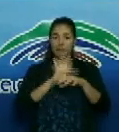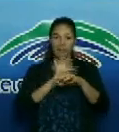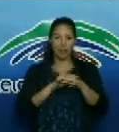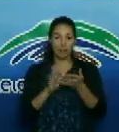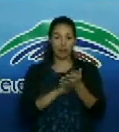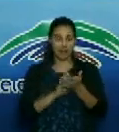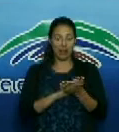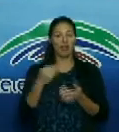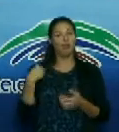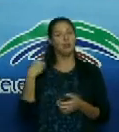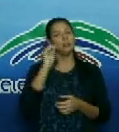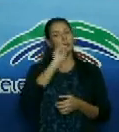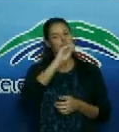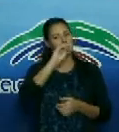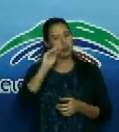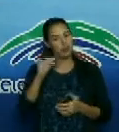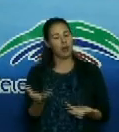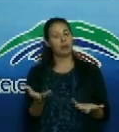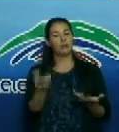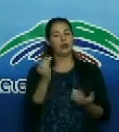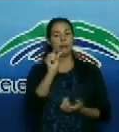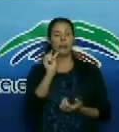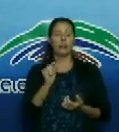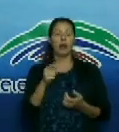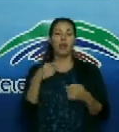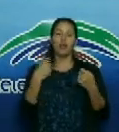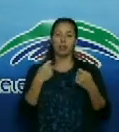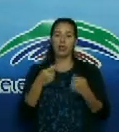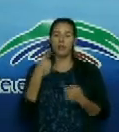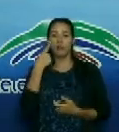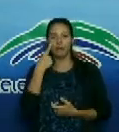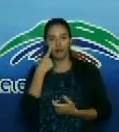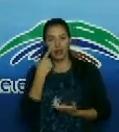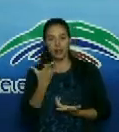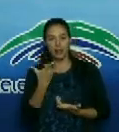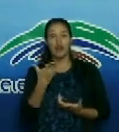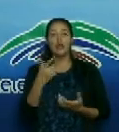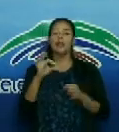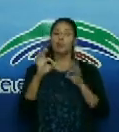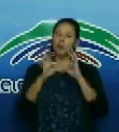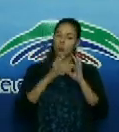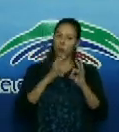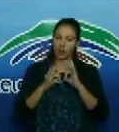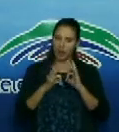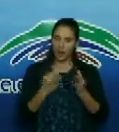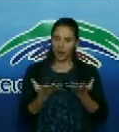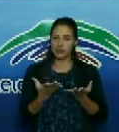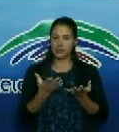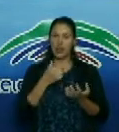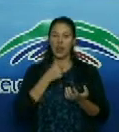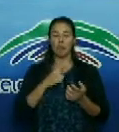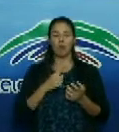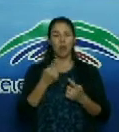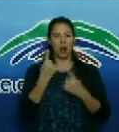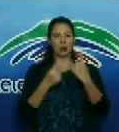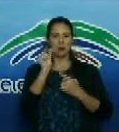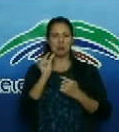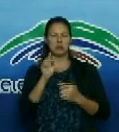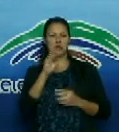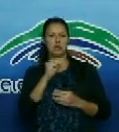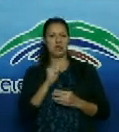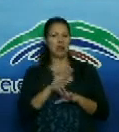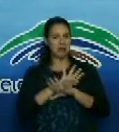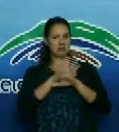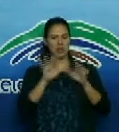atención a algo bien importante, y es mantener la percepción del riesgo. Muchos me decían hoy, ¿ya salimos de la pandemia? No, no salimos de la